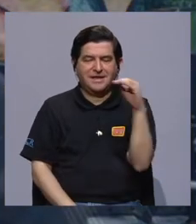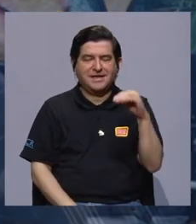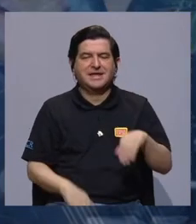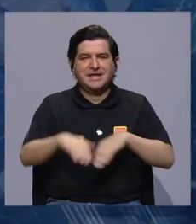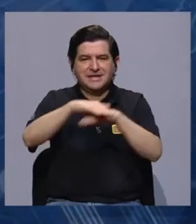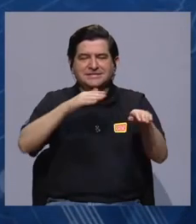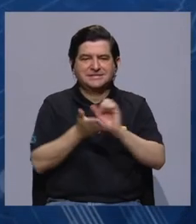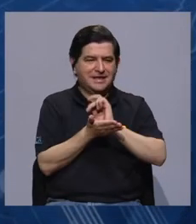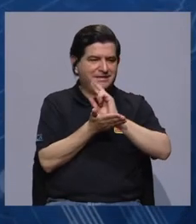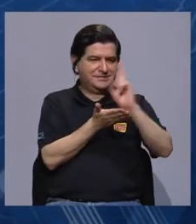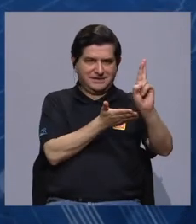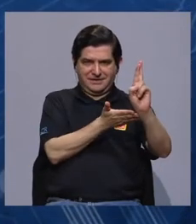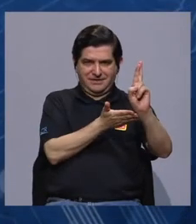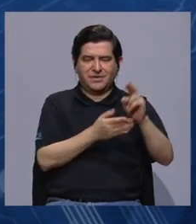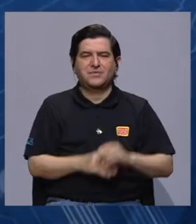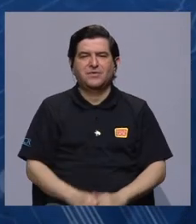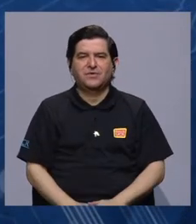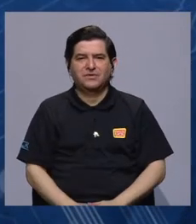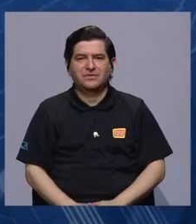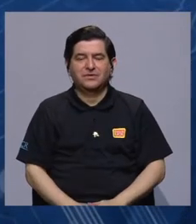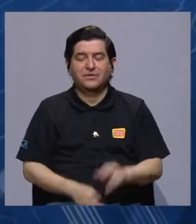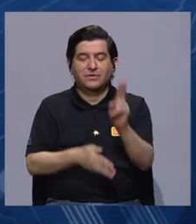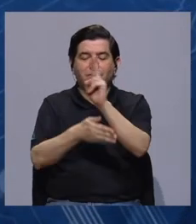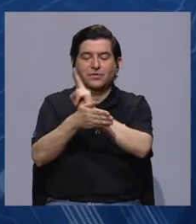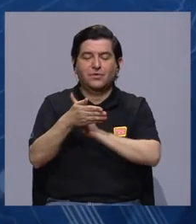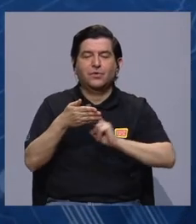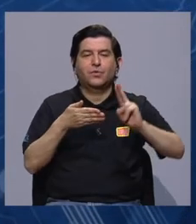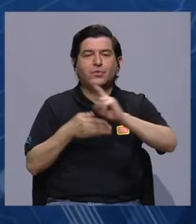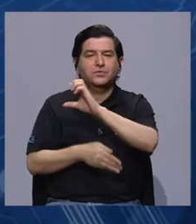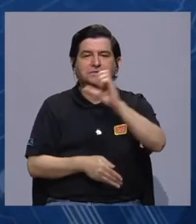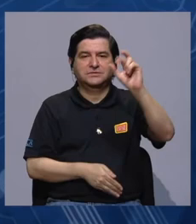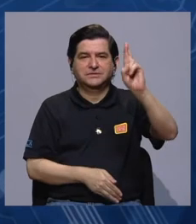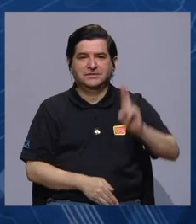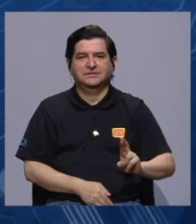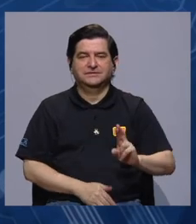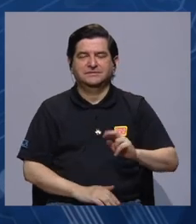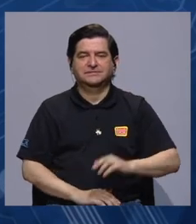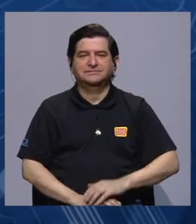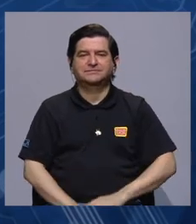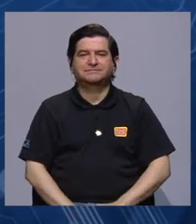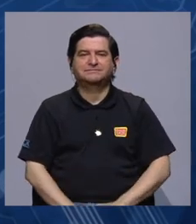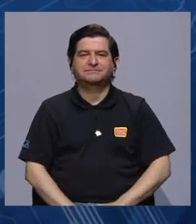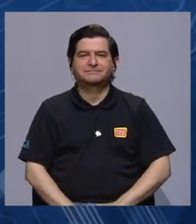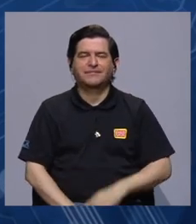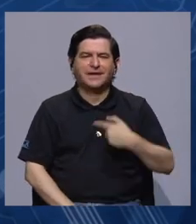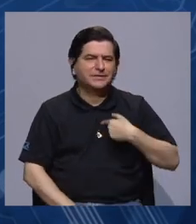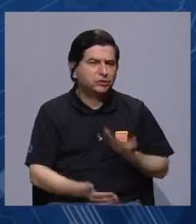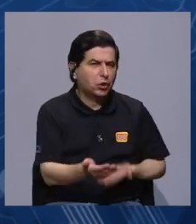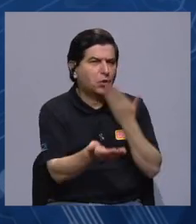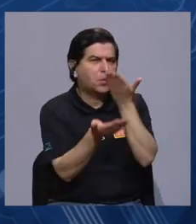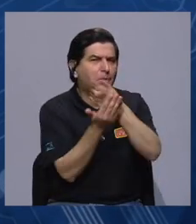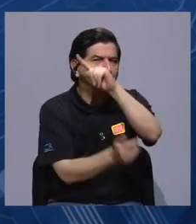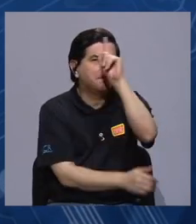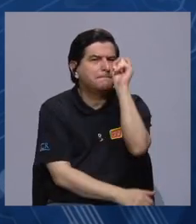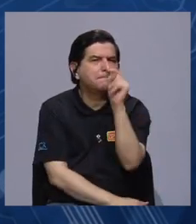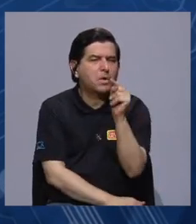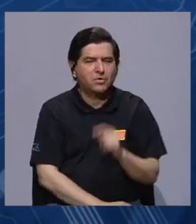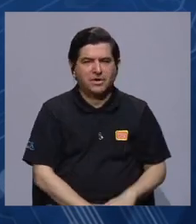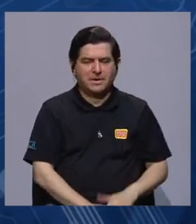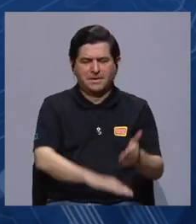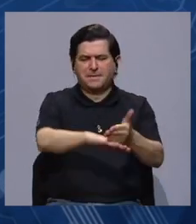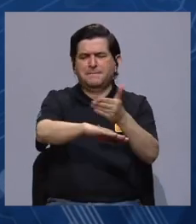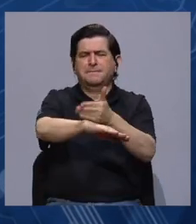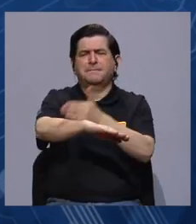y de la sede de Occidente de la Universidad de Costa Rica. Le planteaba la